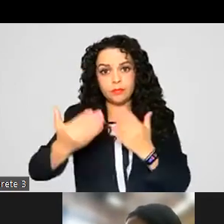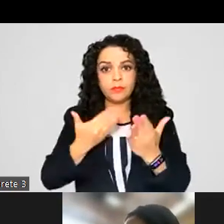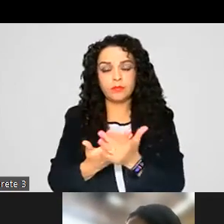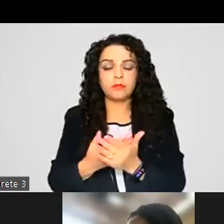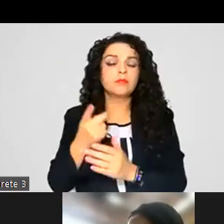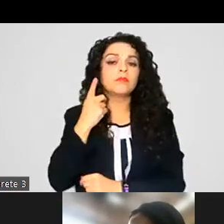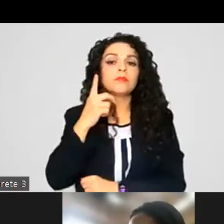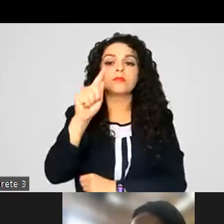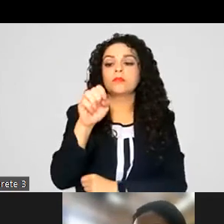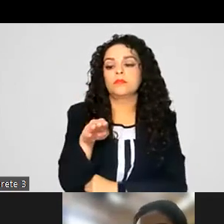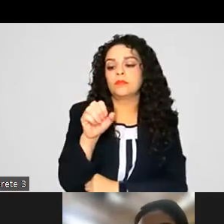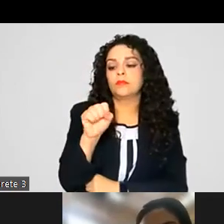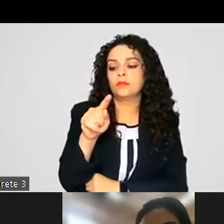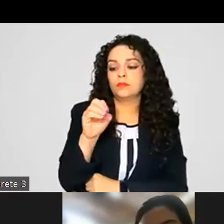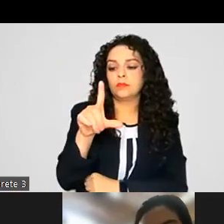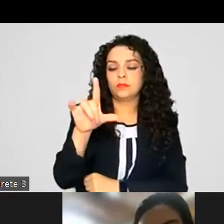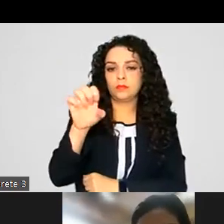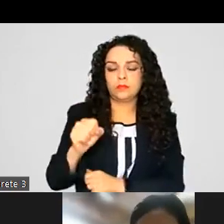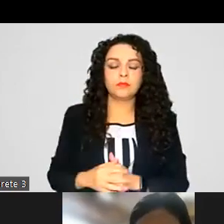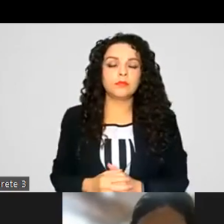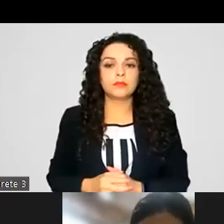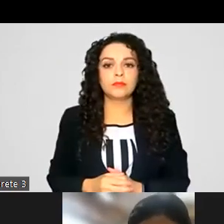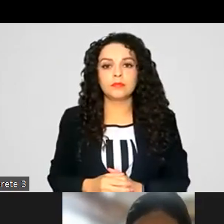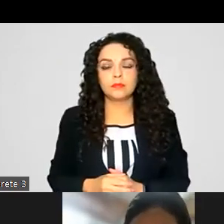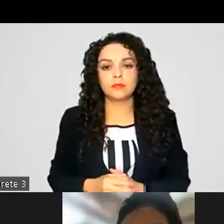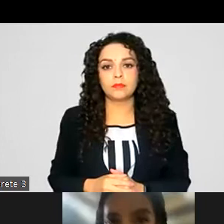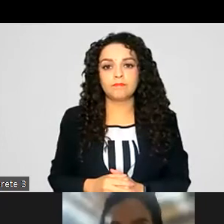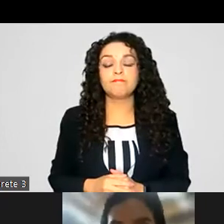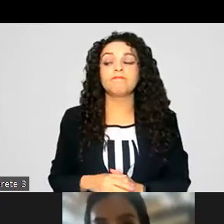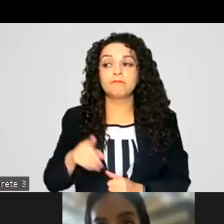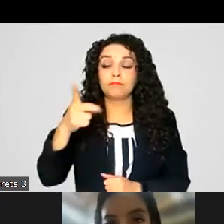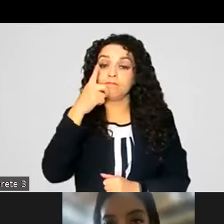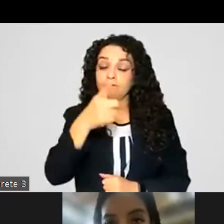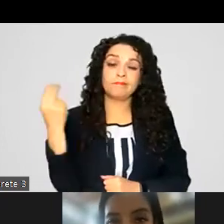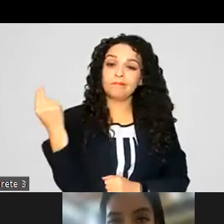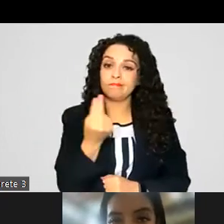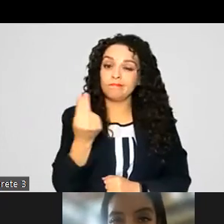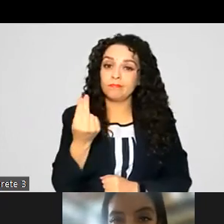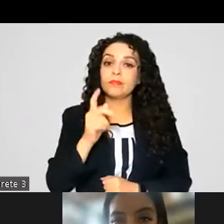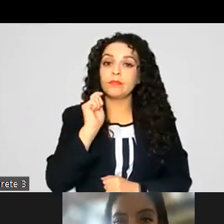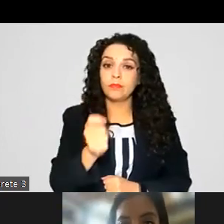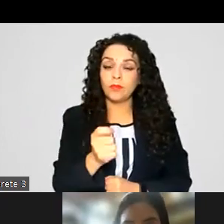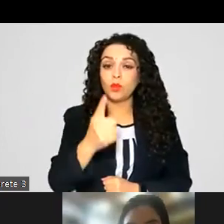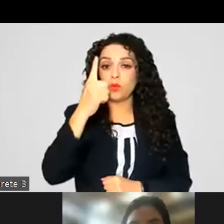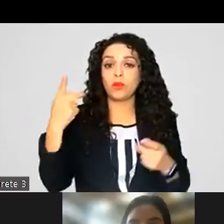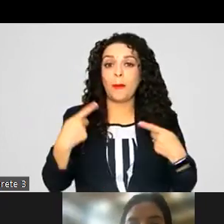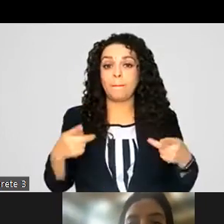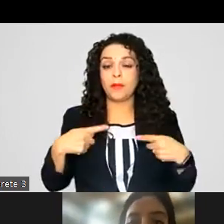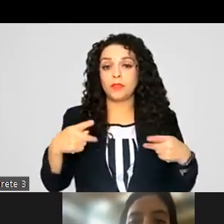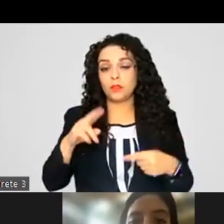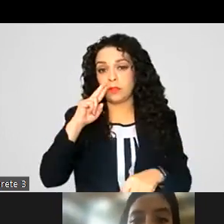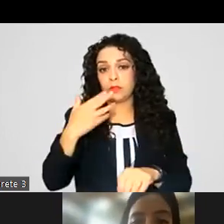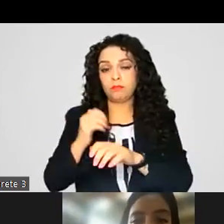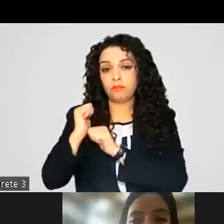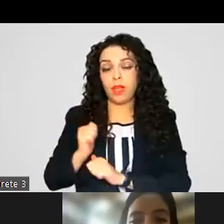Villanueva Ramos El diputado propone hacer énfasis en la necesidad de contar con la presencia de una persona titular y un